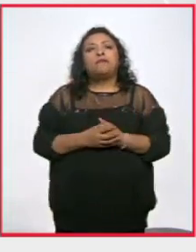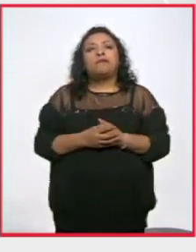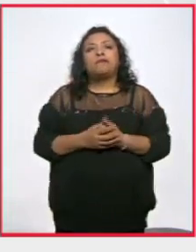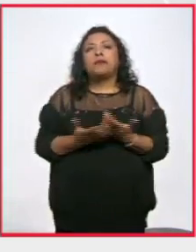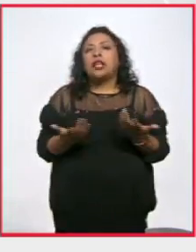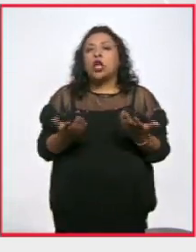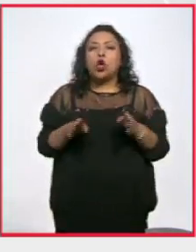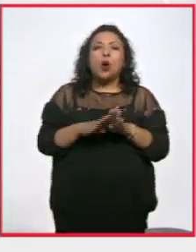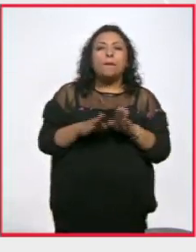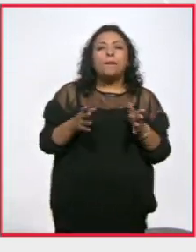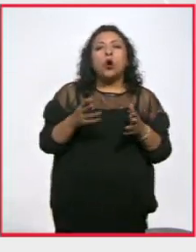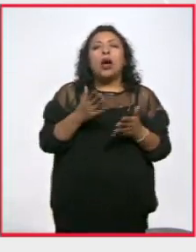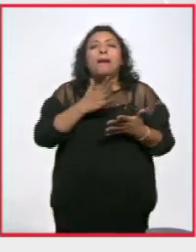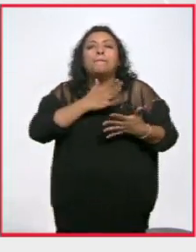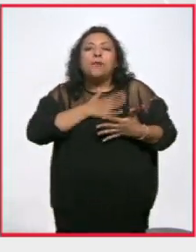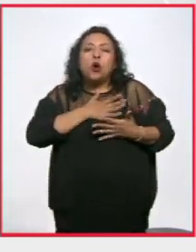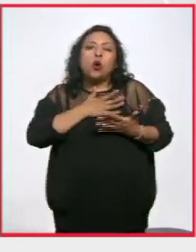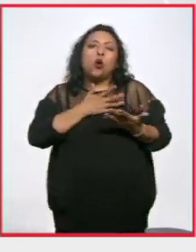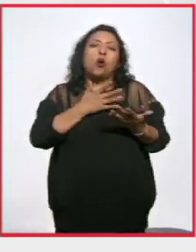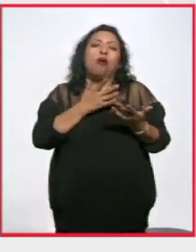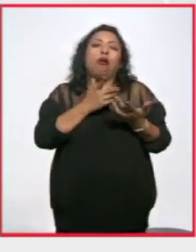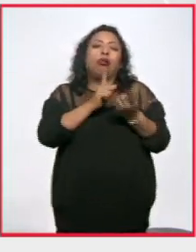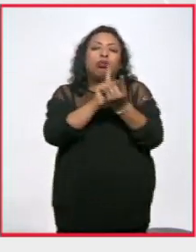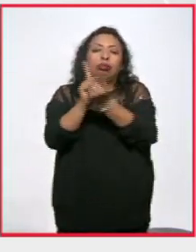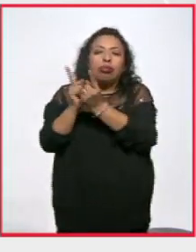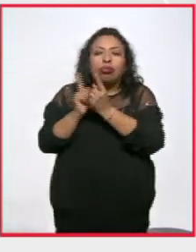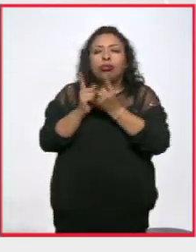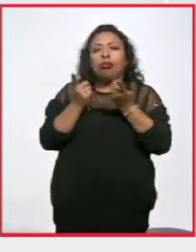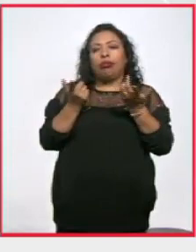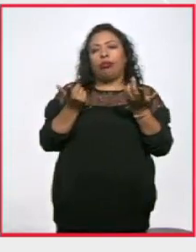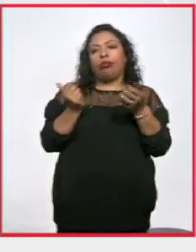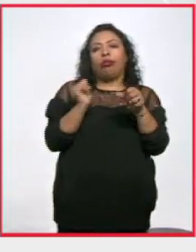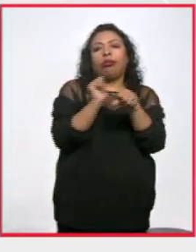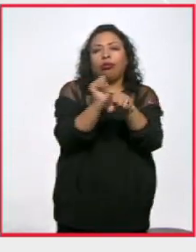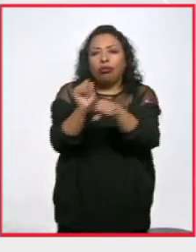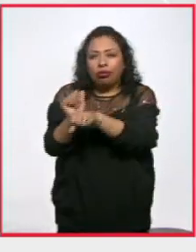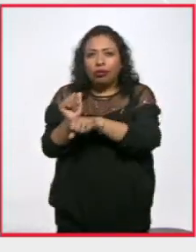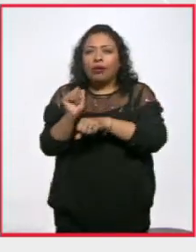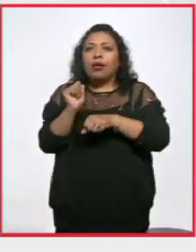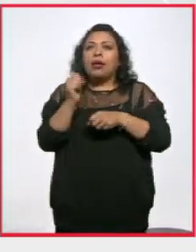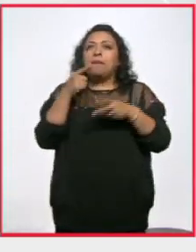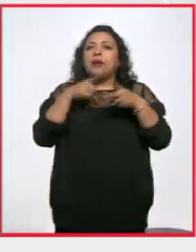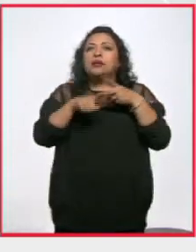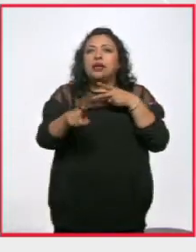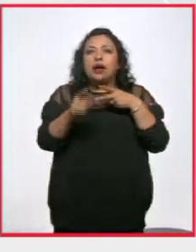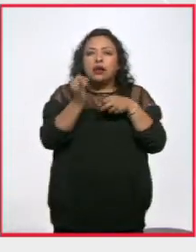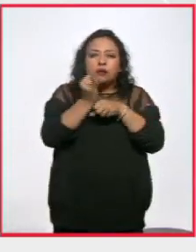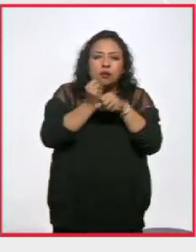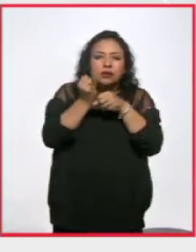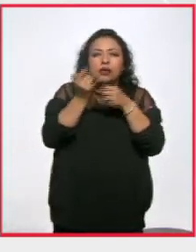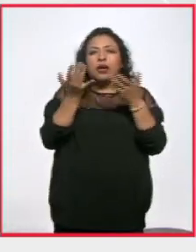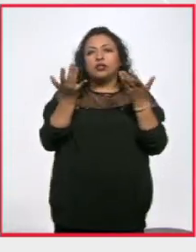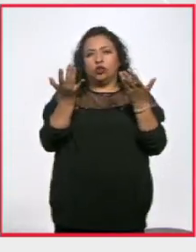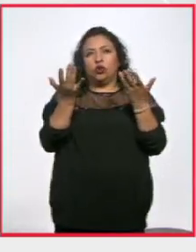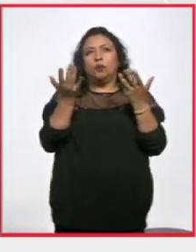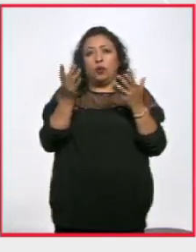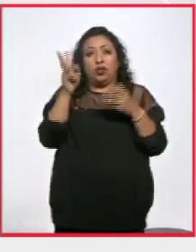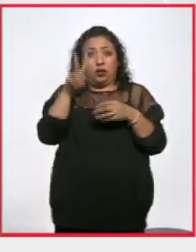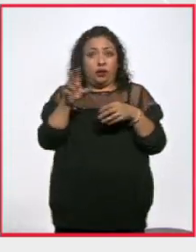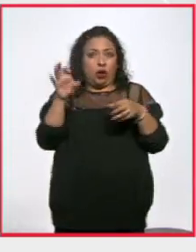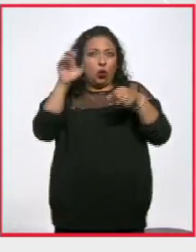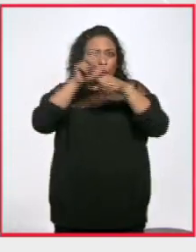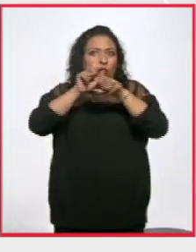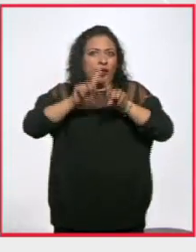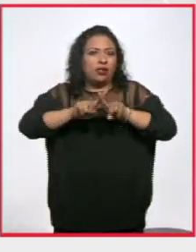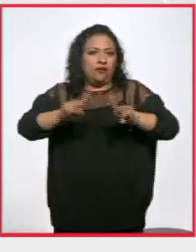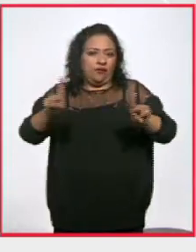la dinámica romántica entre ellos y fue empaparse un poco un poco de eso porque sí era otra cultura y